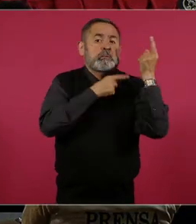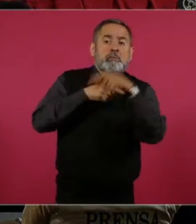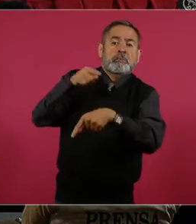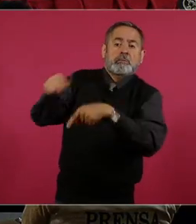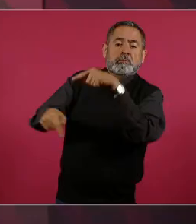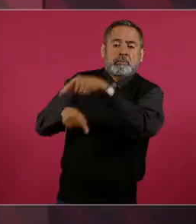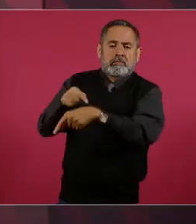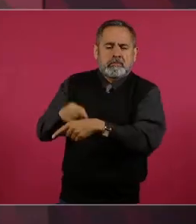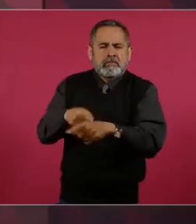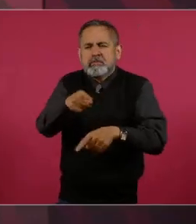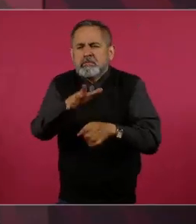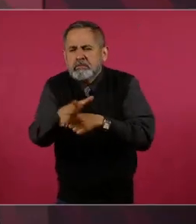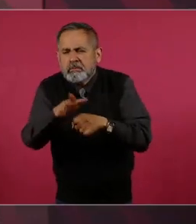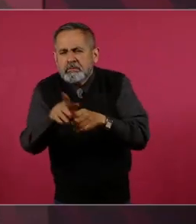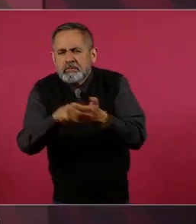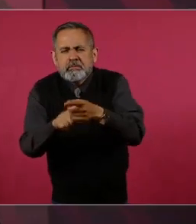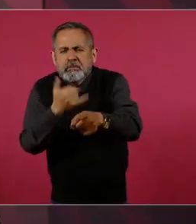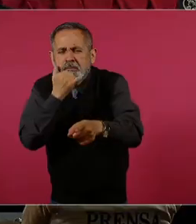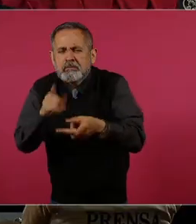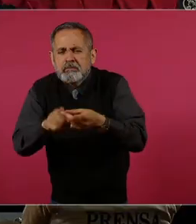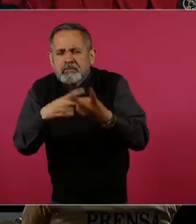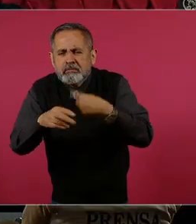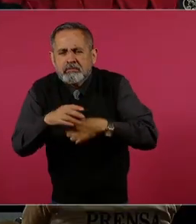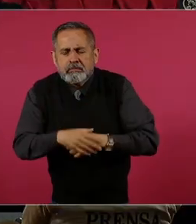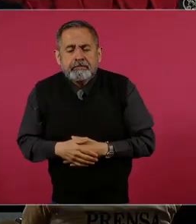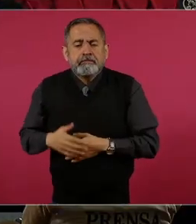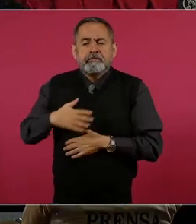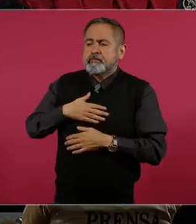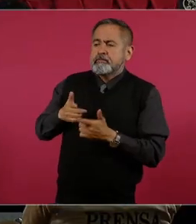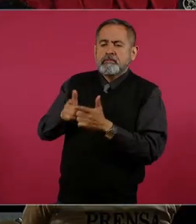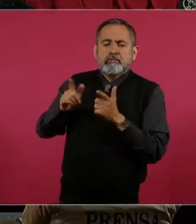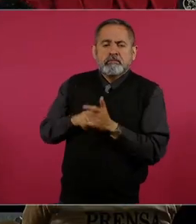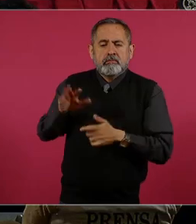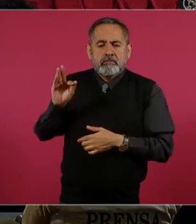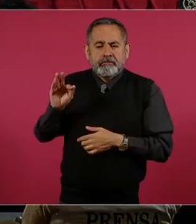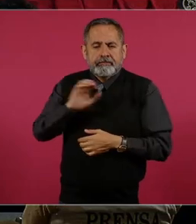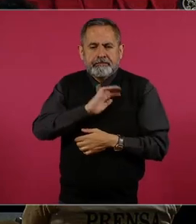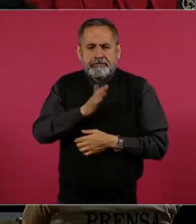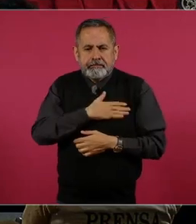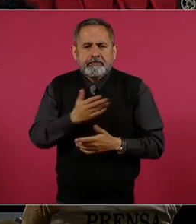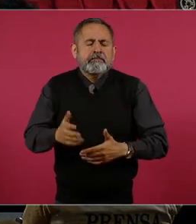¿Tú de qué medio eres, perdón? De la Agencia F de España. Sí,